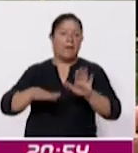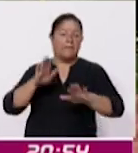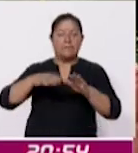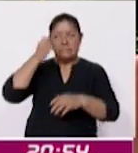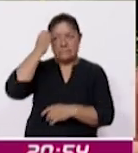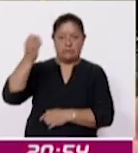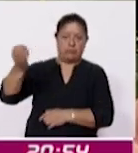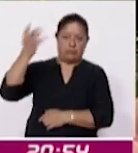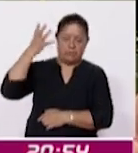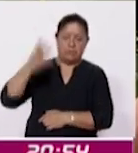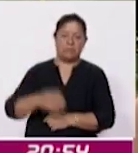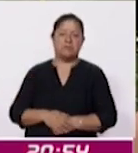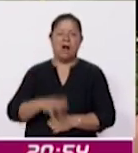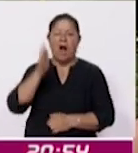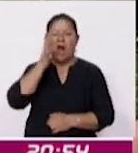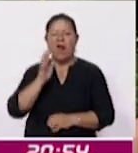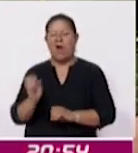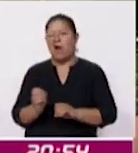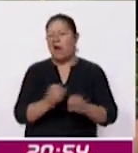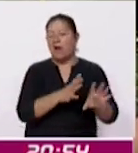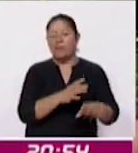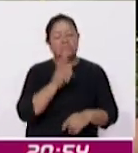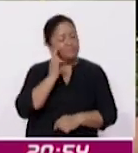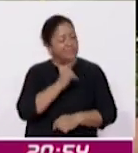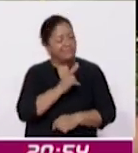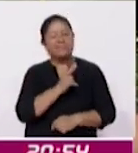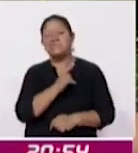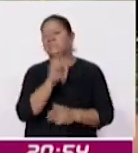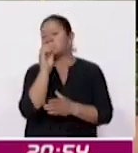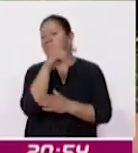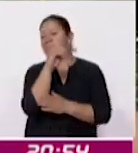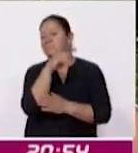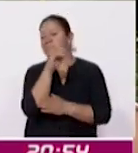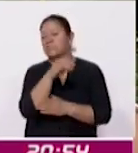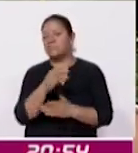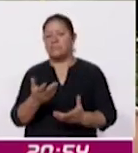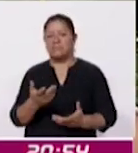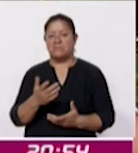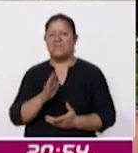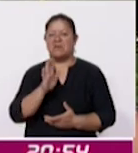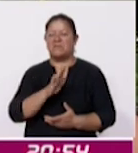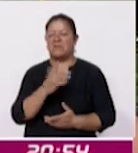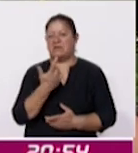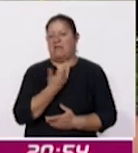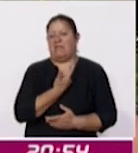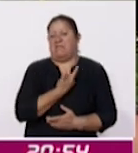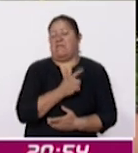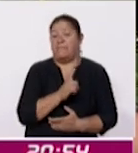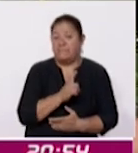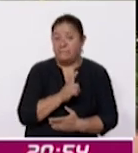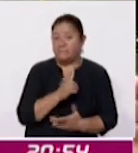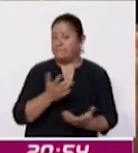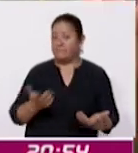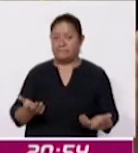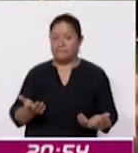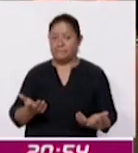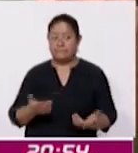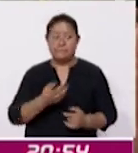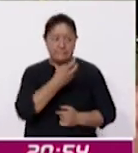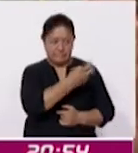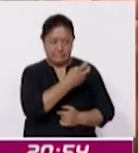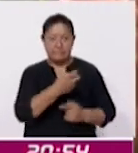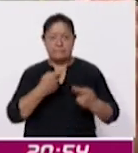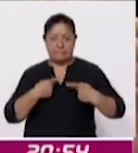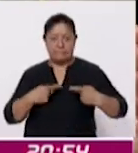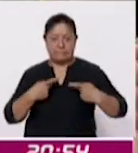los hacemos a un lado los vemos pasar y parece que les hacemos un feo cuando gracias a la gente